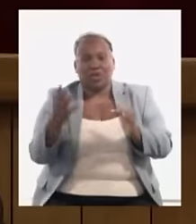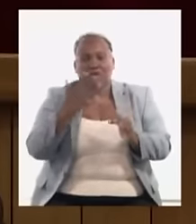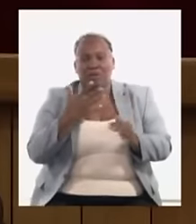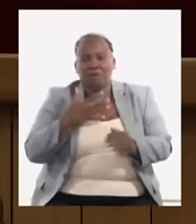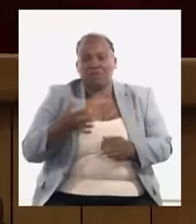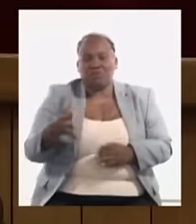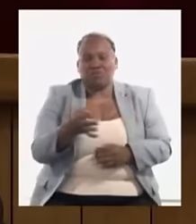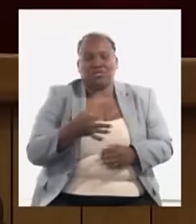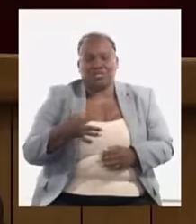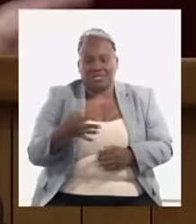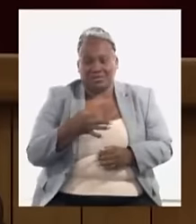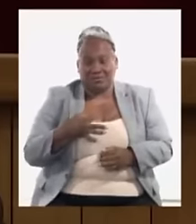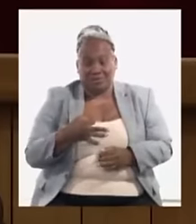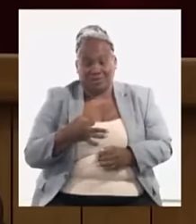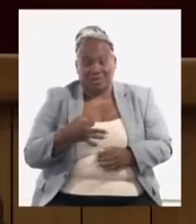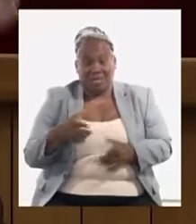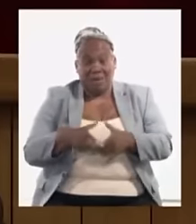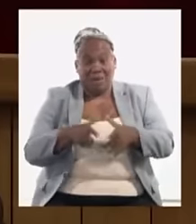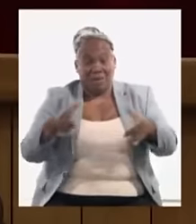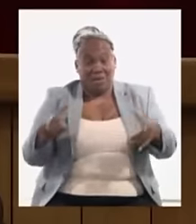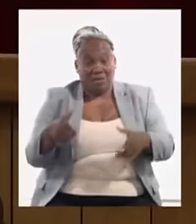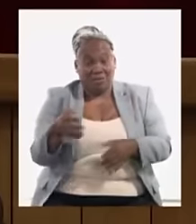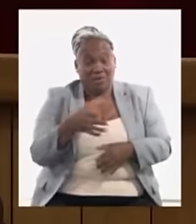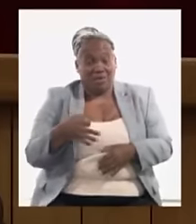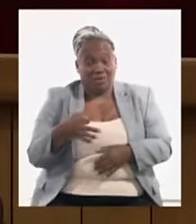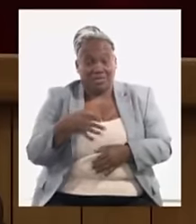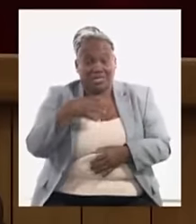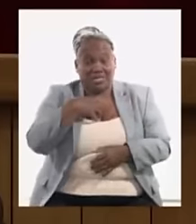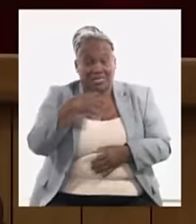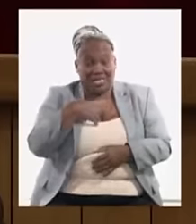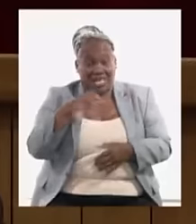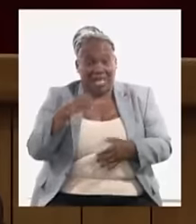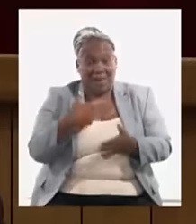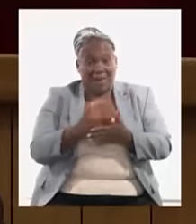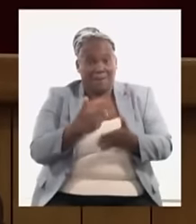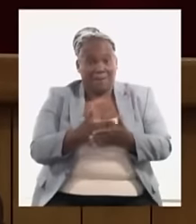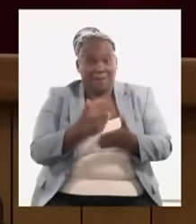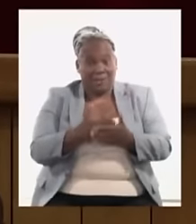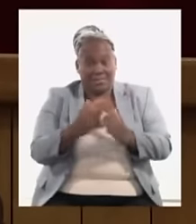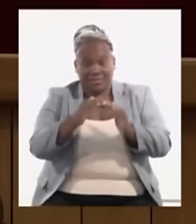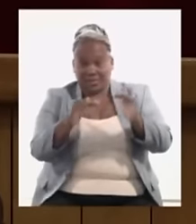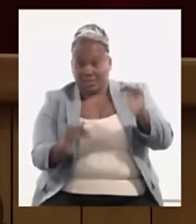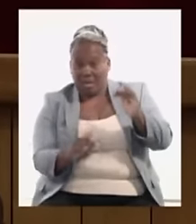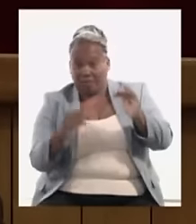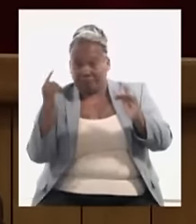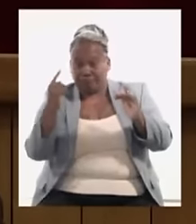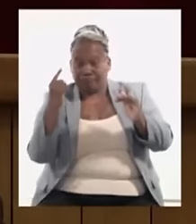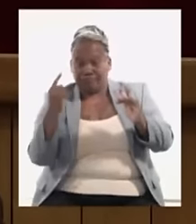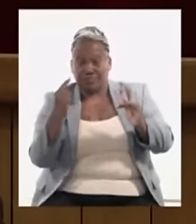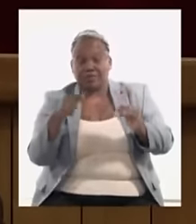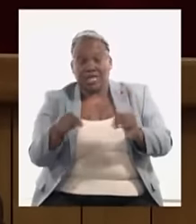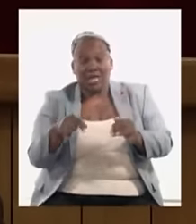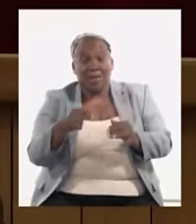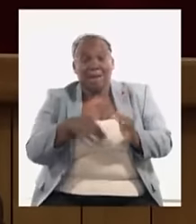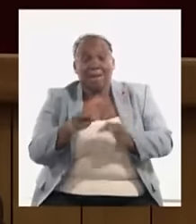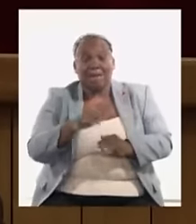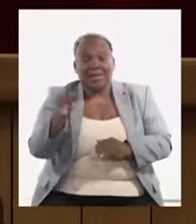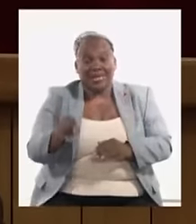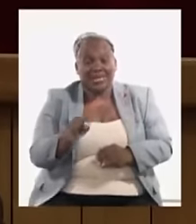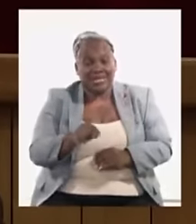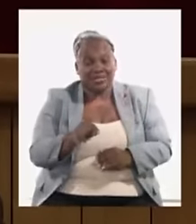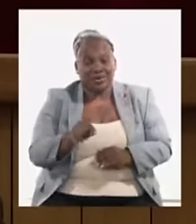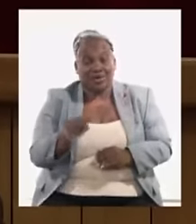la mayoría de los municipios tienen empresas de subordinación nacional y tienen claro los ministros y las instituciones